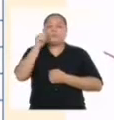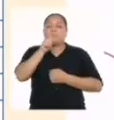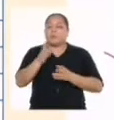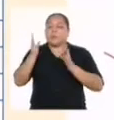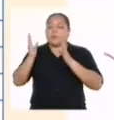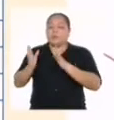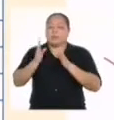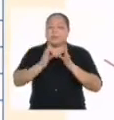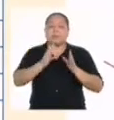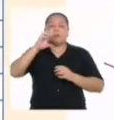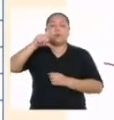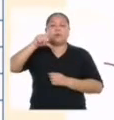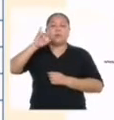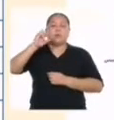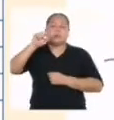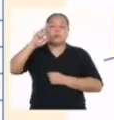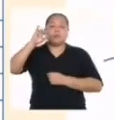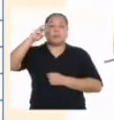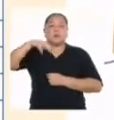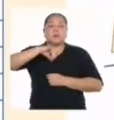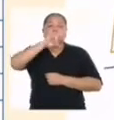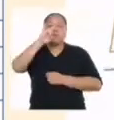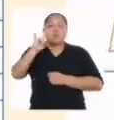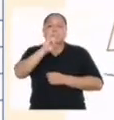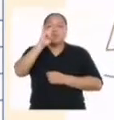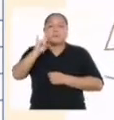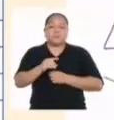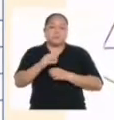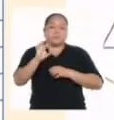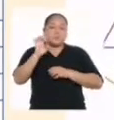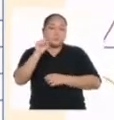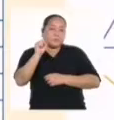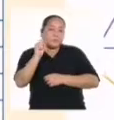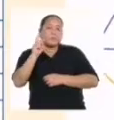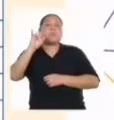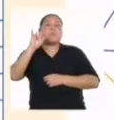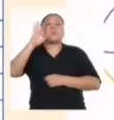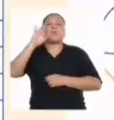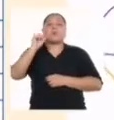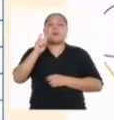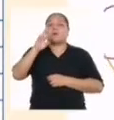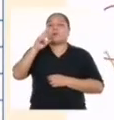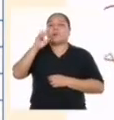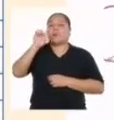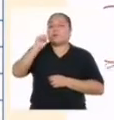estructurado el caligrama utilizando estrofas, versos y rimas?